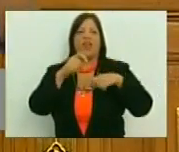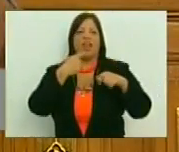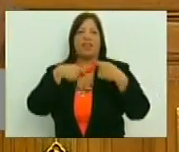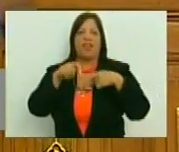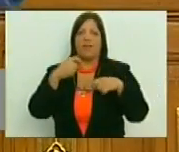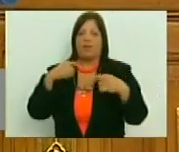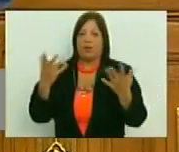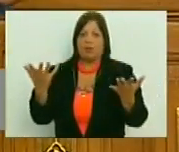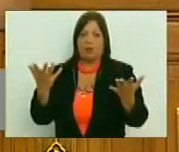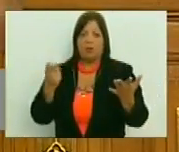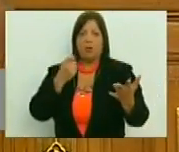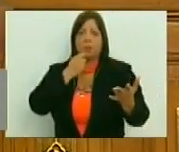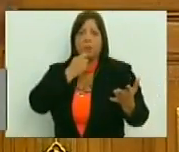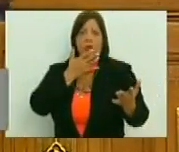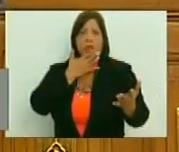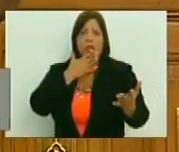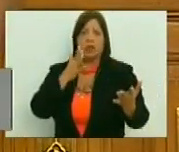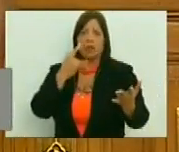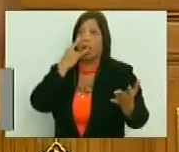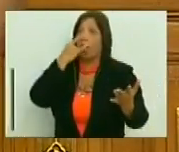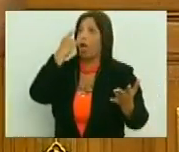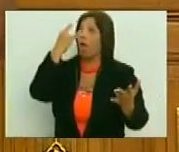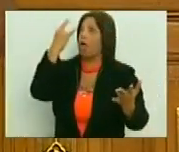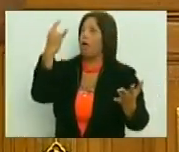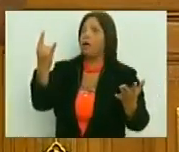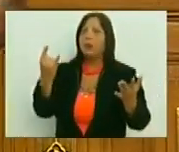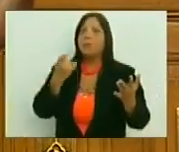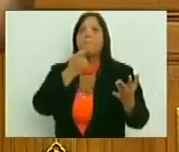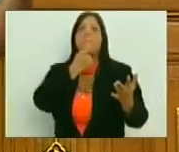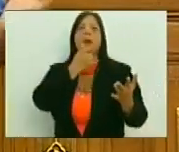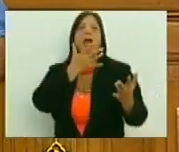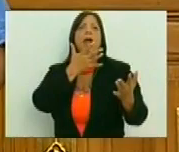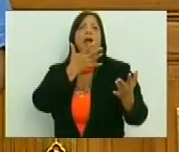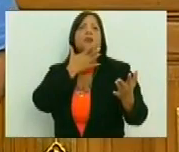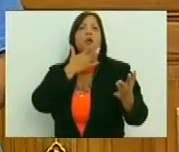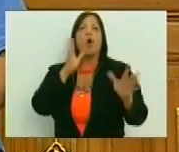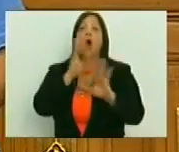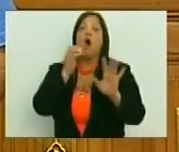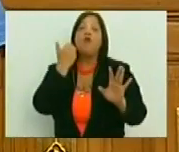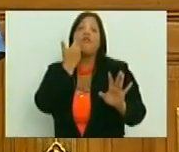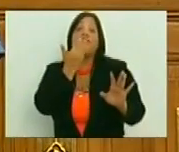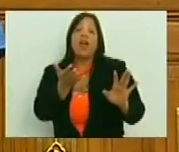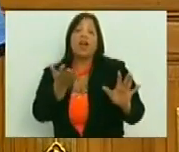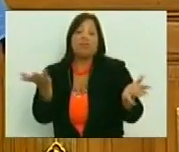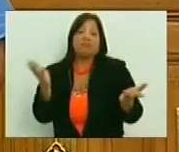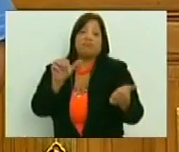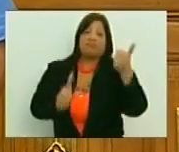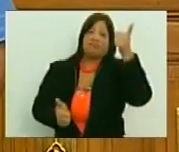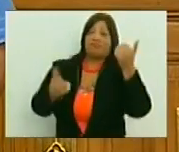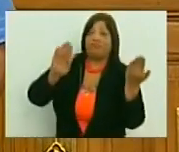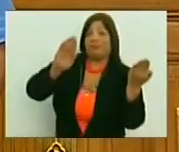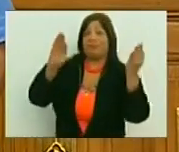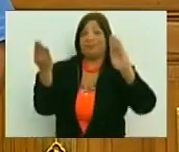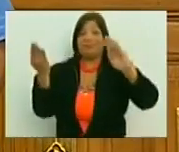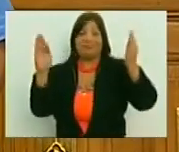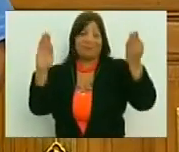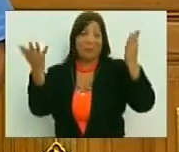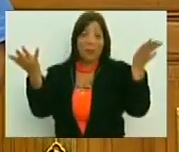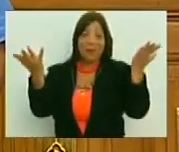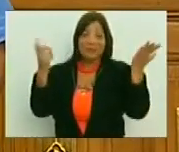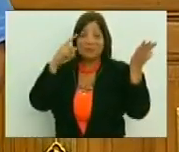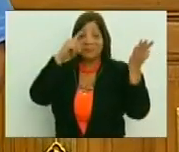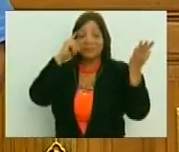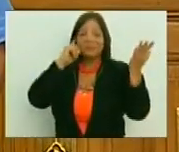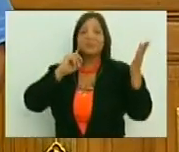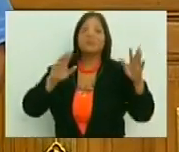mercancía, eso es bonito, y llama la atención, ¿verdad? Entonces, bueno, eso es bello o es feo, ¿no? Sería la cuestión que